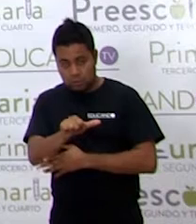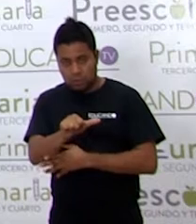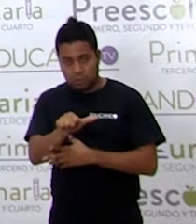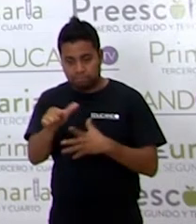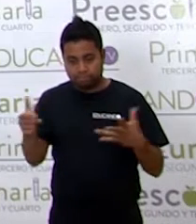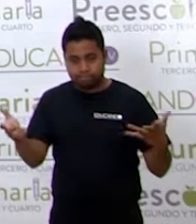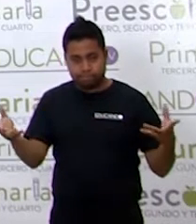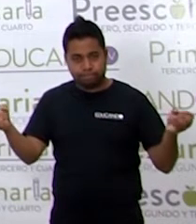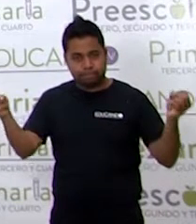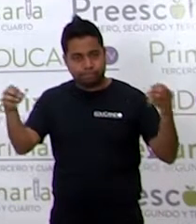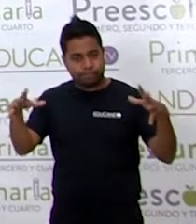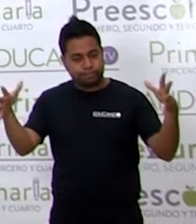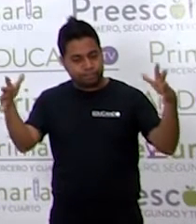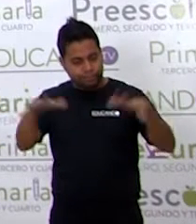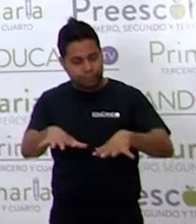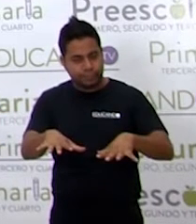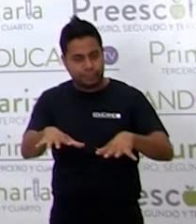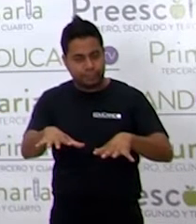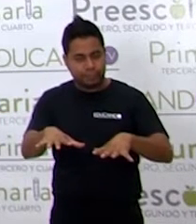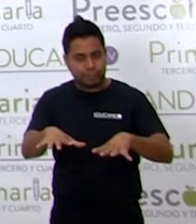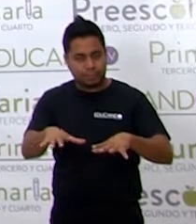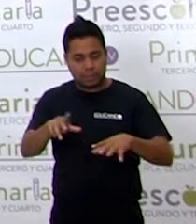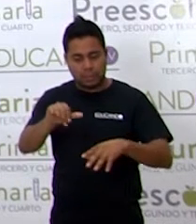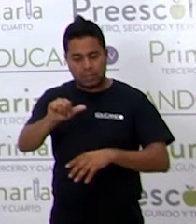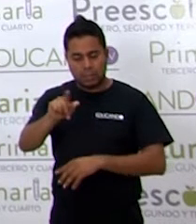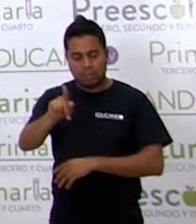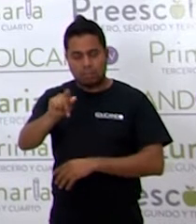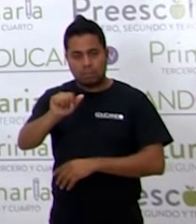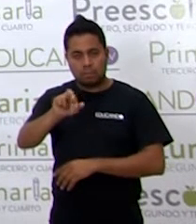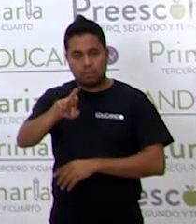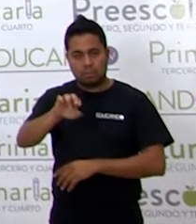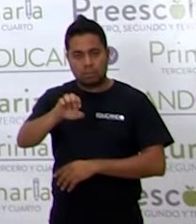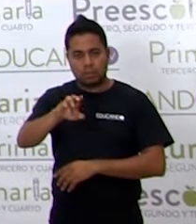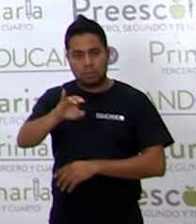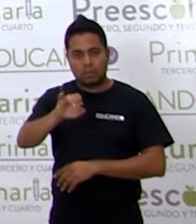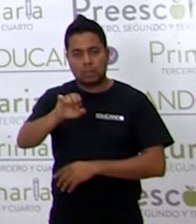los hombres.